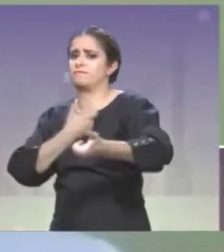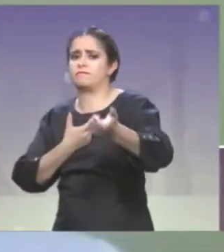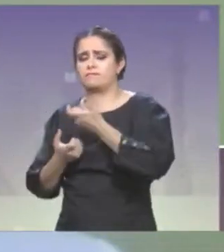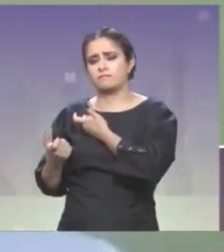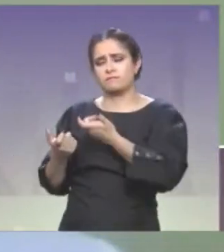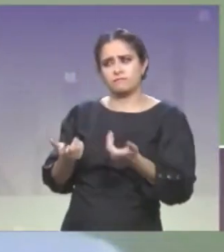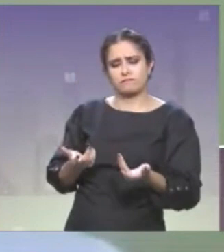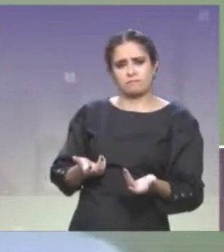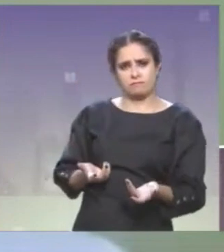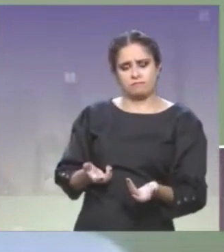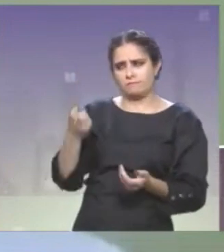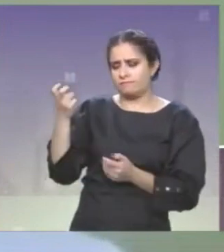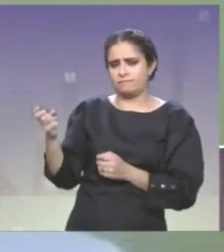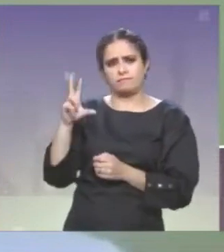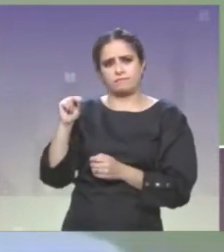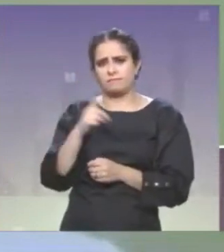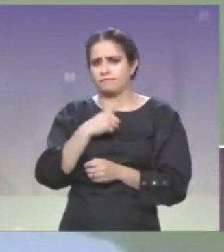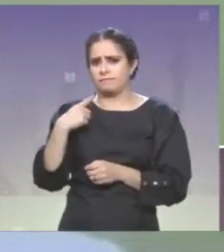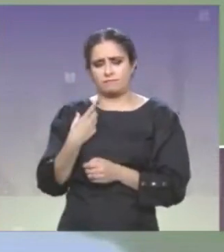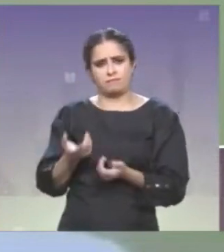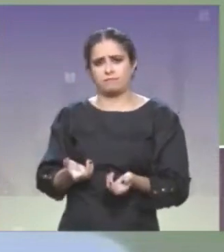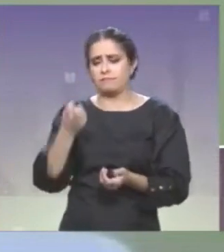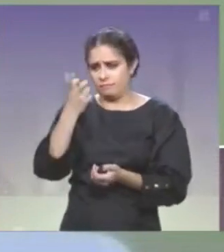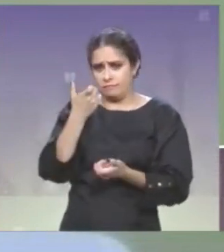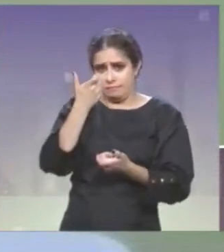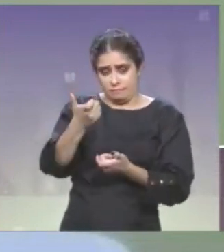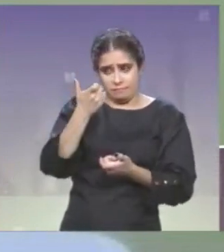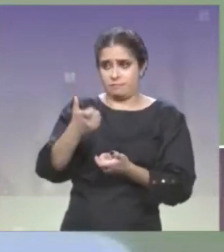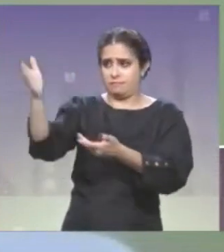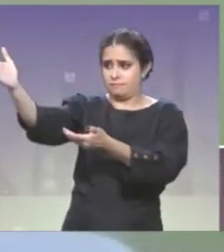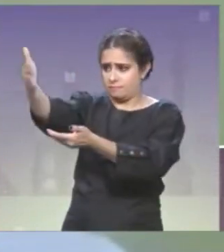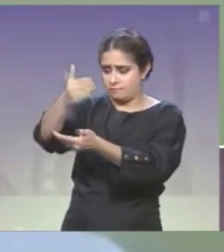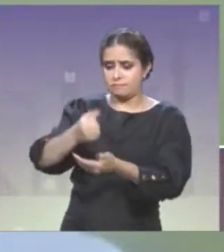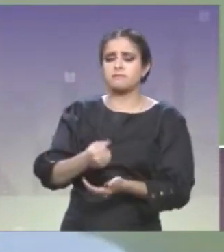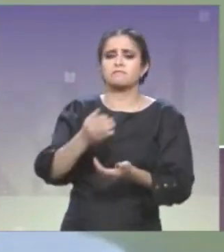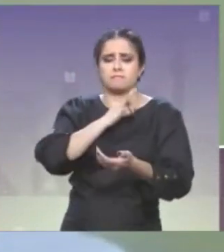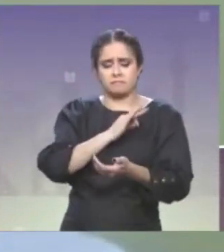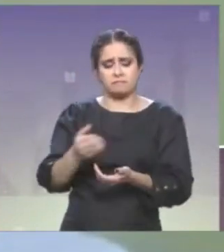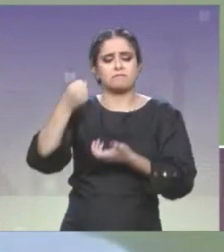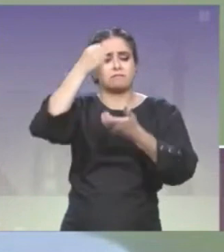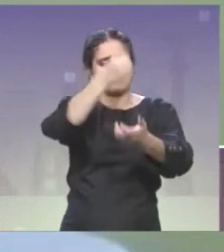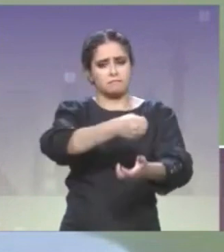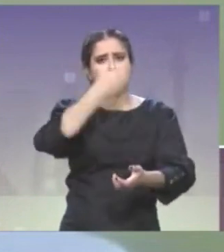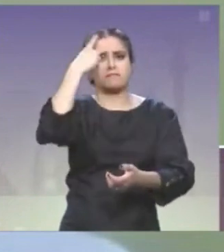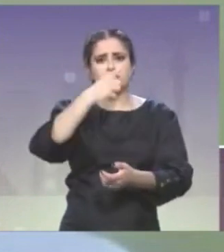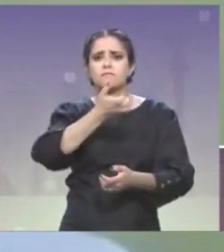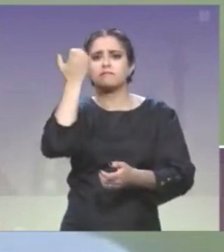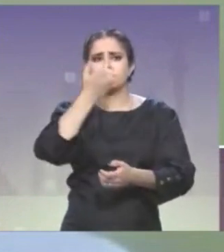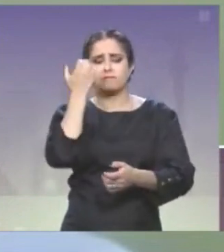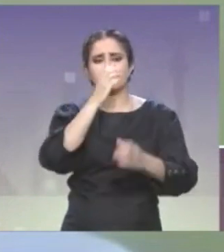mejor definir para colocar guarderías móviles y los mismos tianguis,